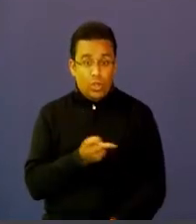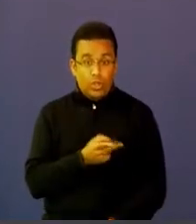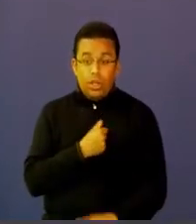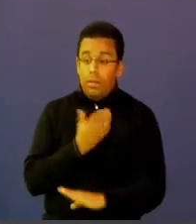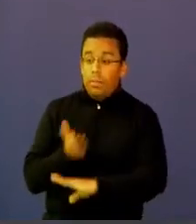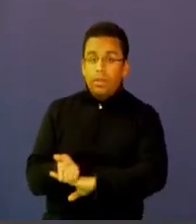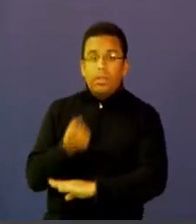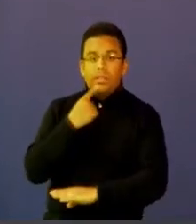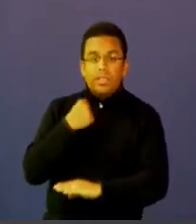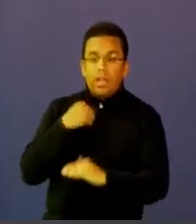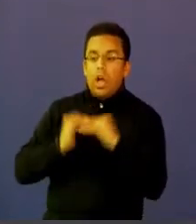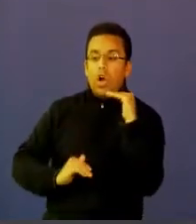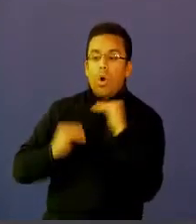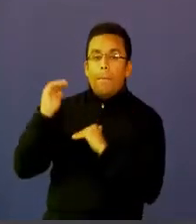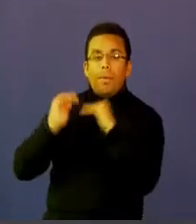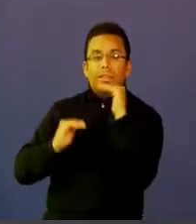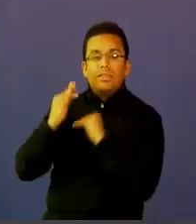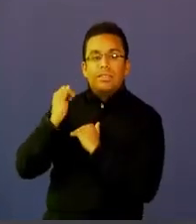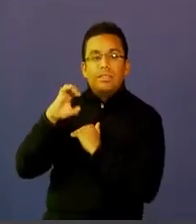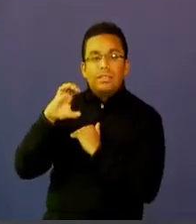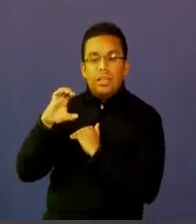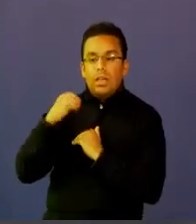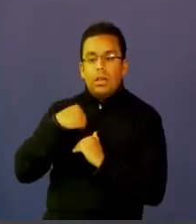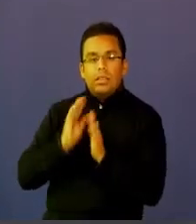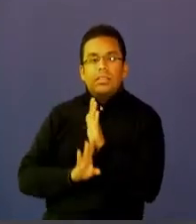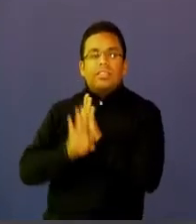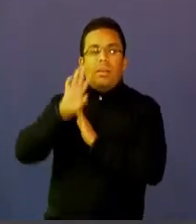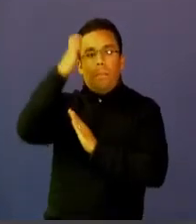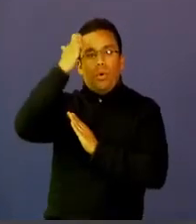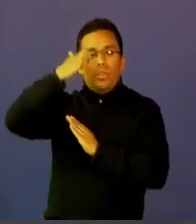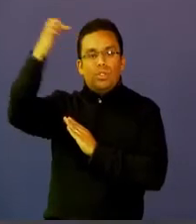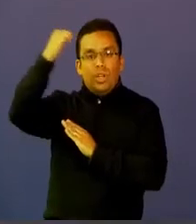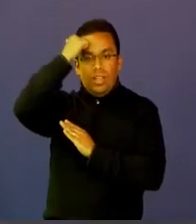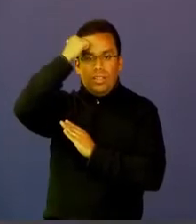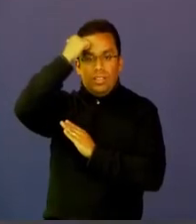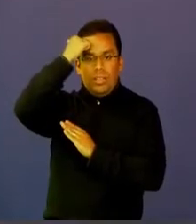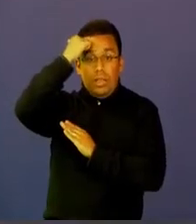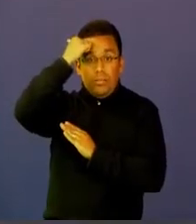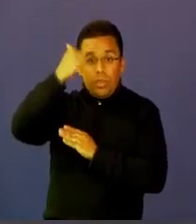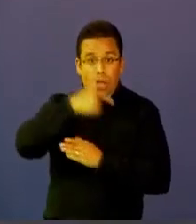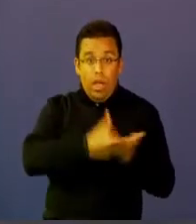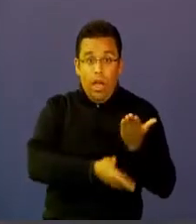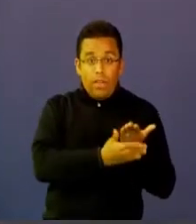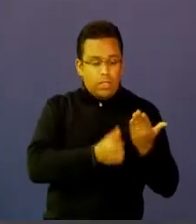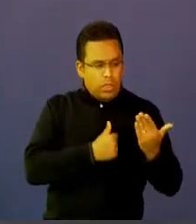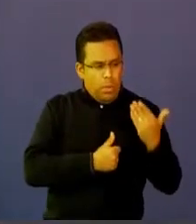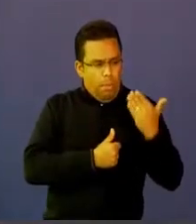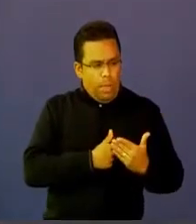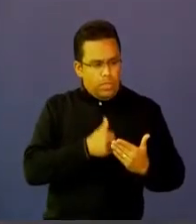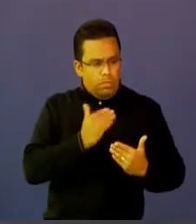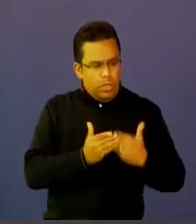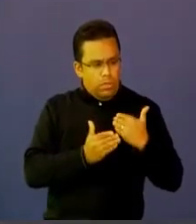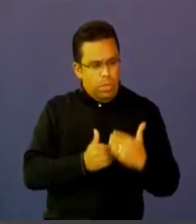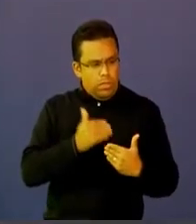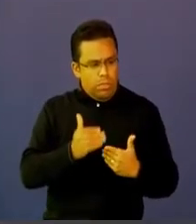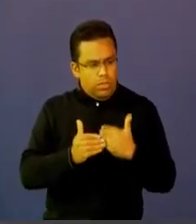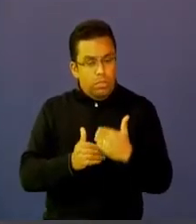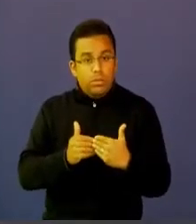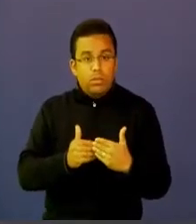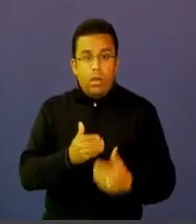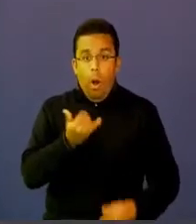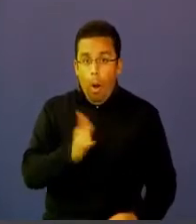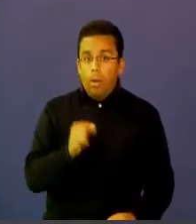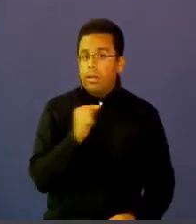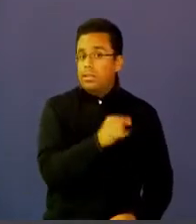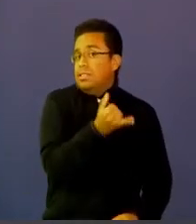competencias TIC para el desarrollo profesional docente nos indica qué competencia paso a paso debe seguir el docente entonces eso está dicho